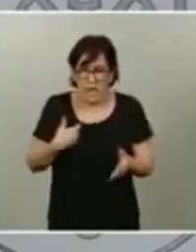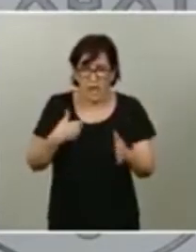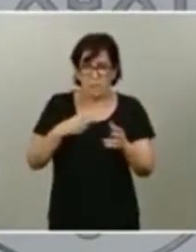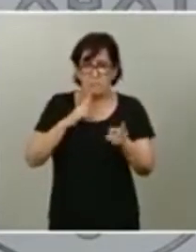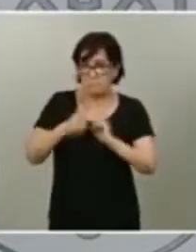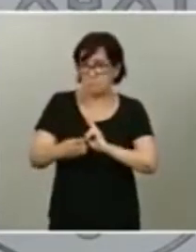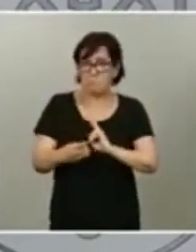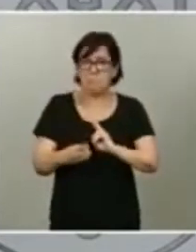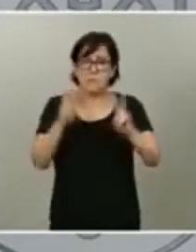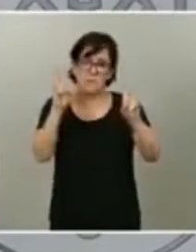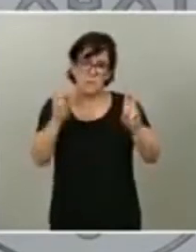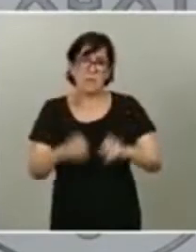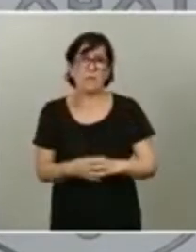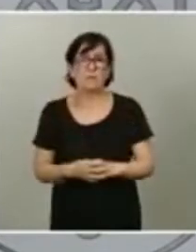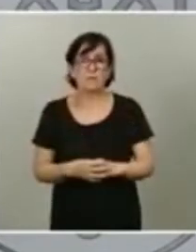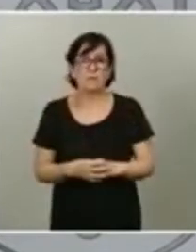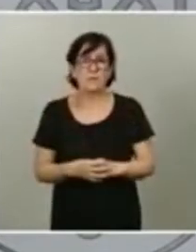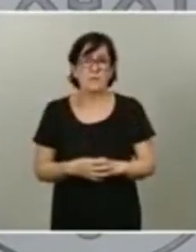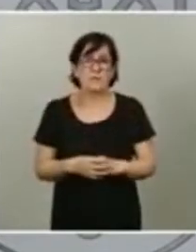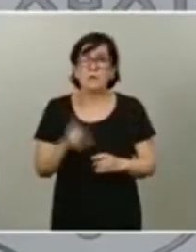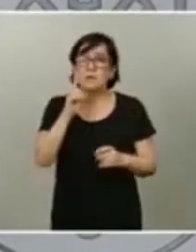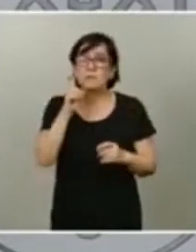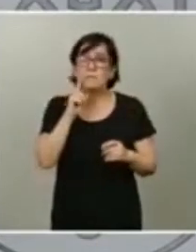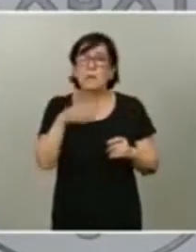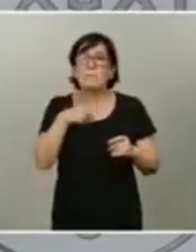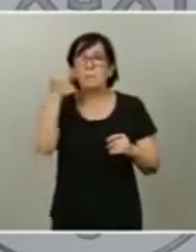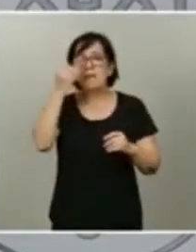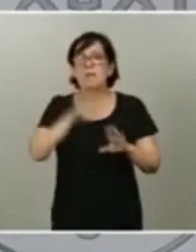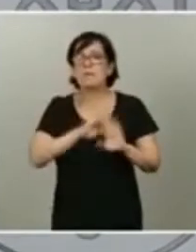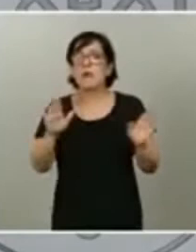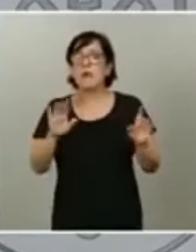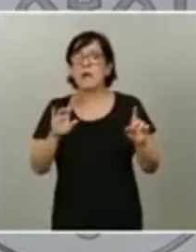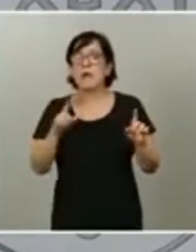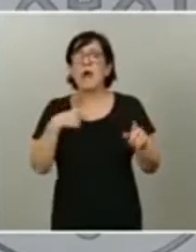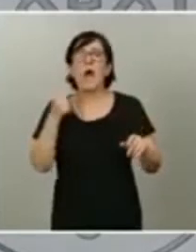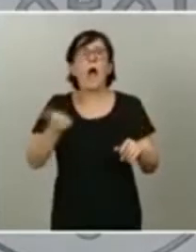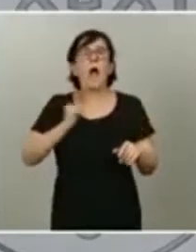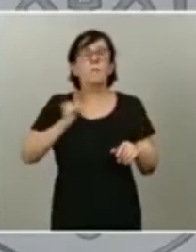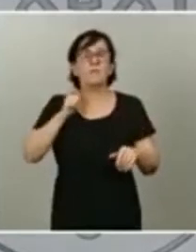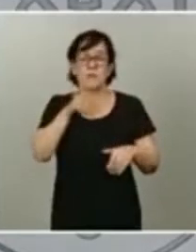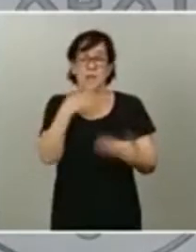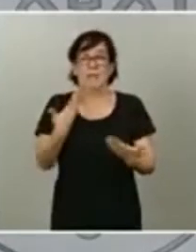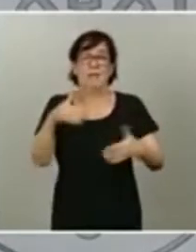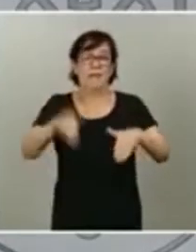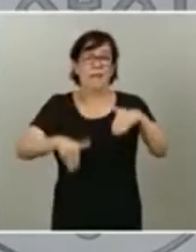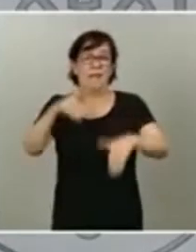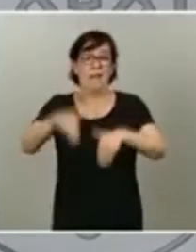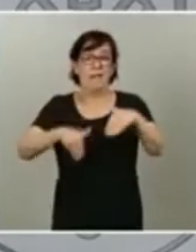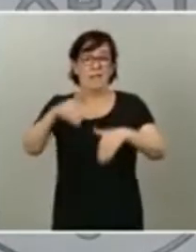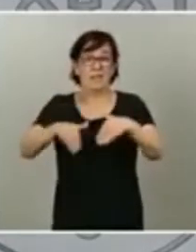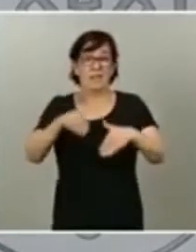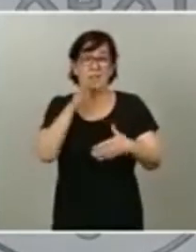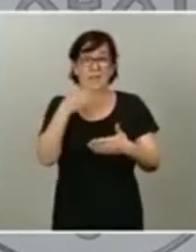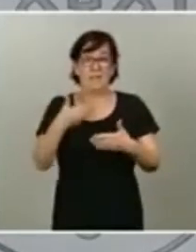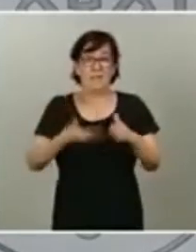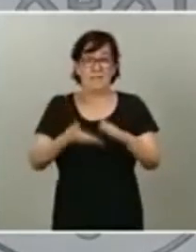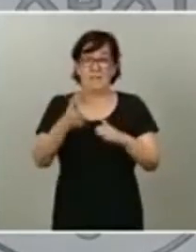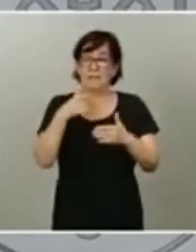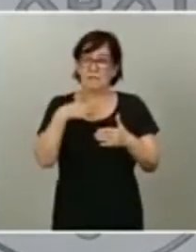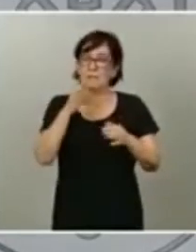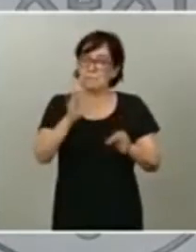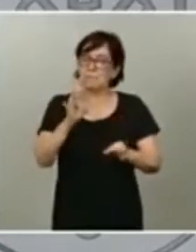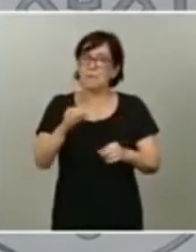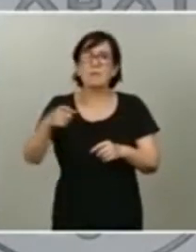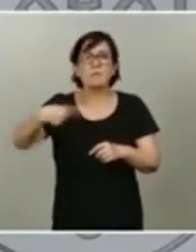cuestión deseando que no sea un paréntesis electoral porque ahora en este momento se aproximen las elecciones sino que realmente tenga